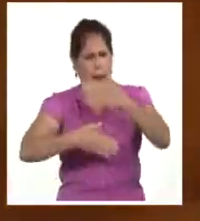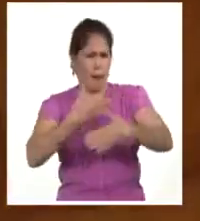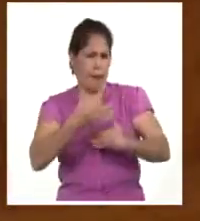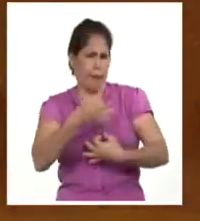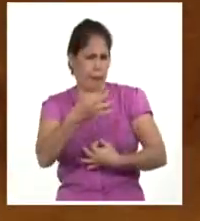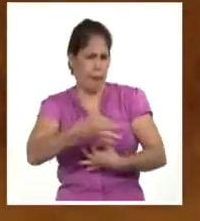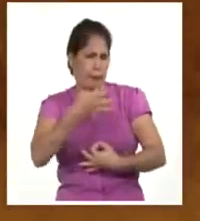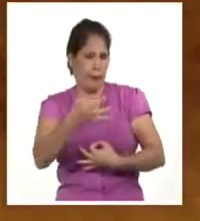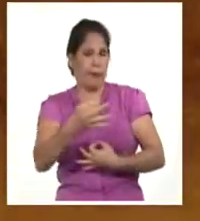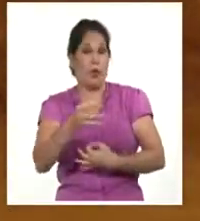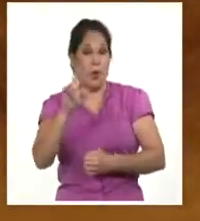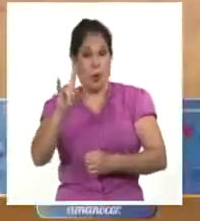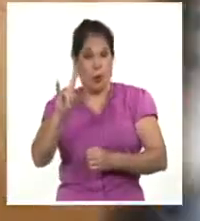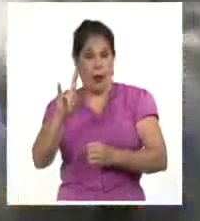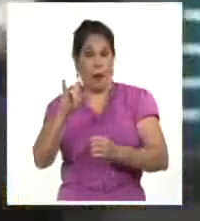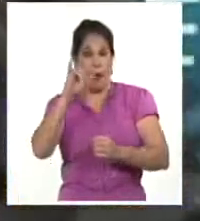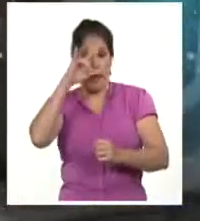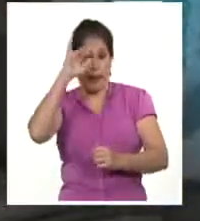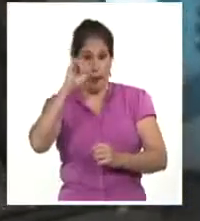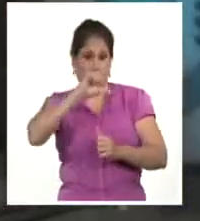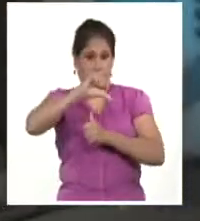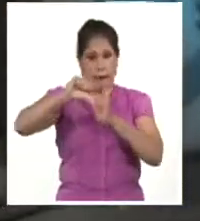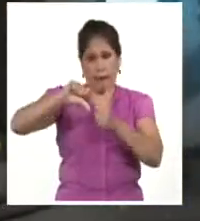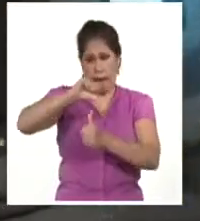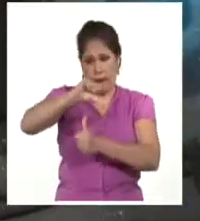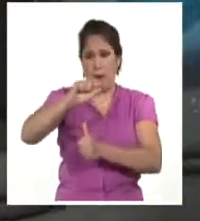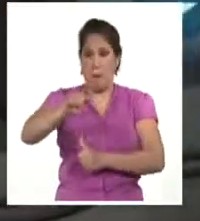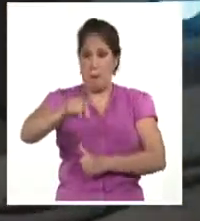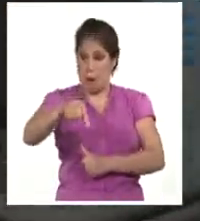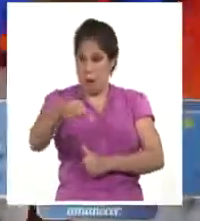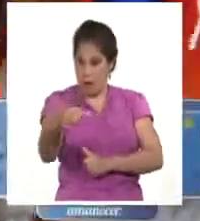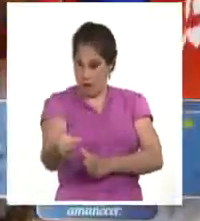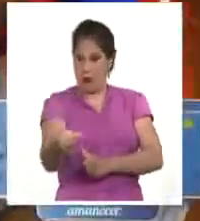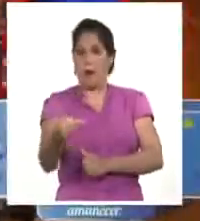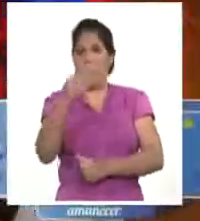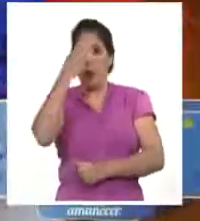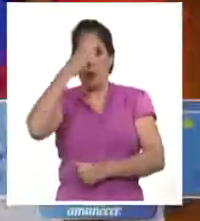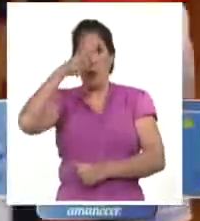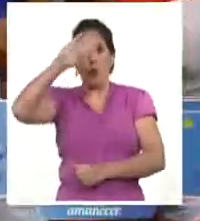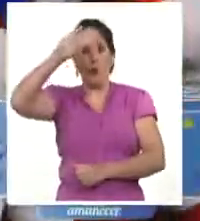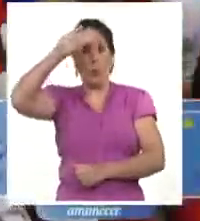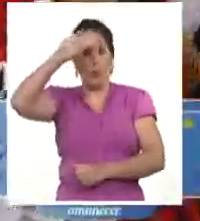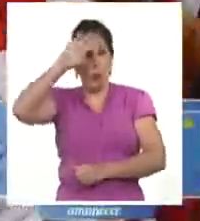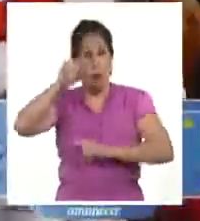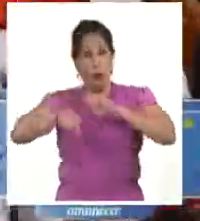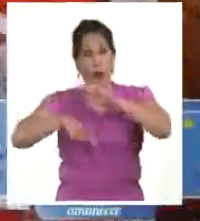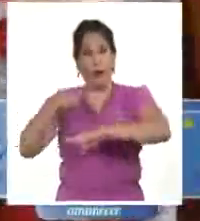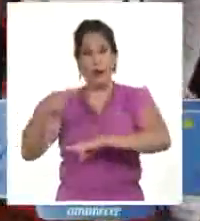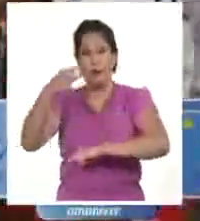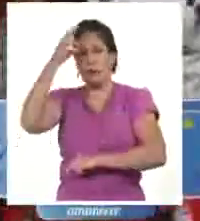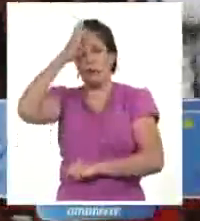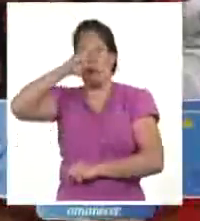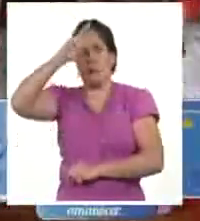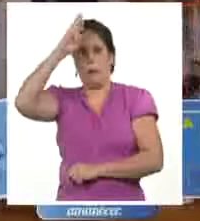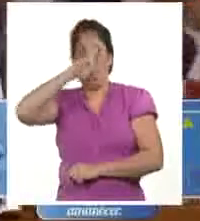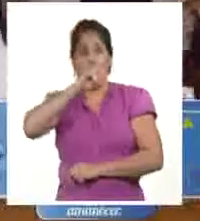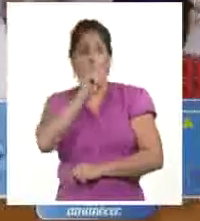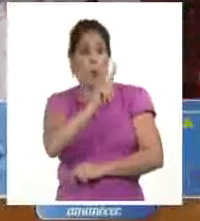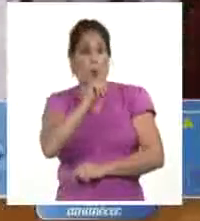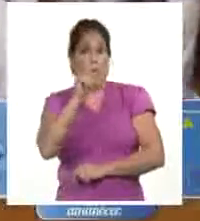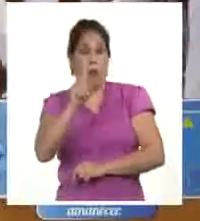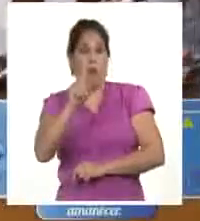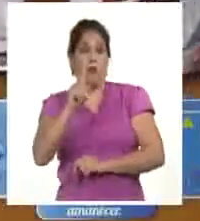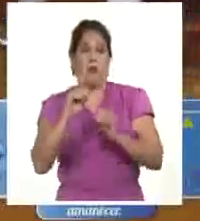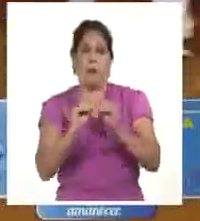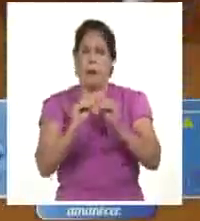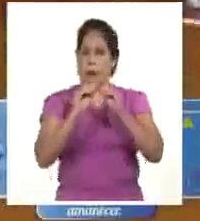Cuba en el programa noveno inning de Canal Caribe. Mañana nuestro país enfrentará a México a las 11 antes